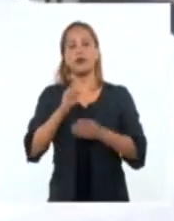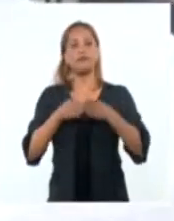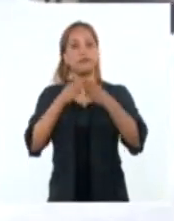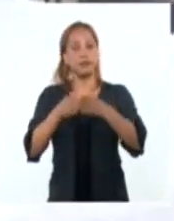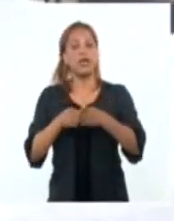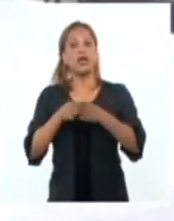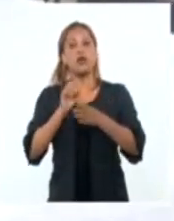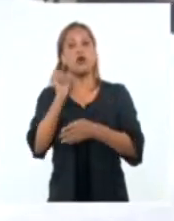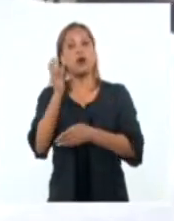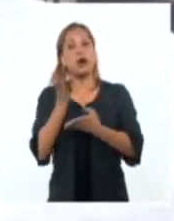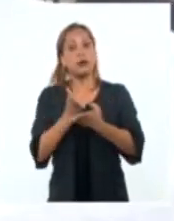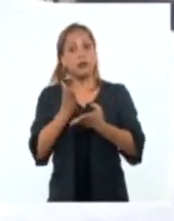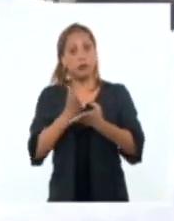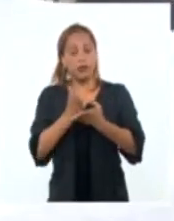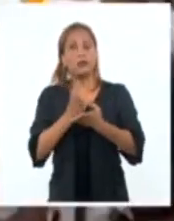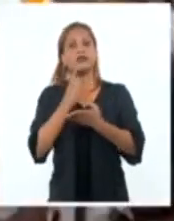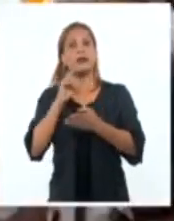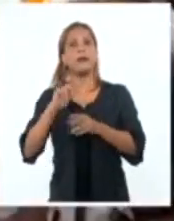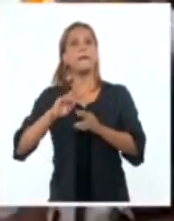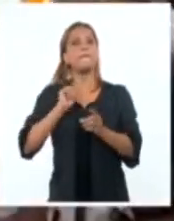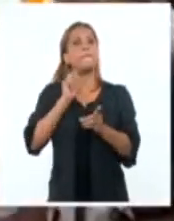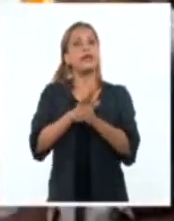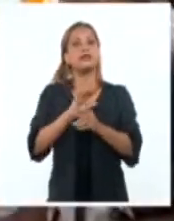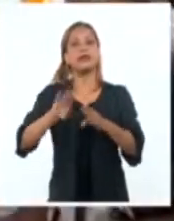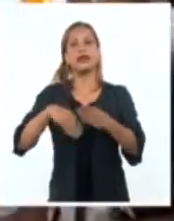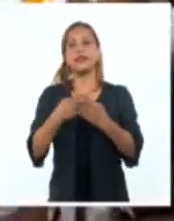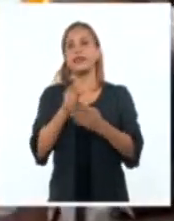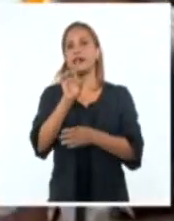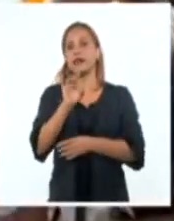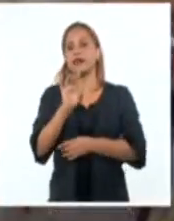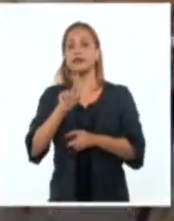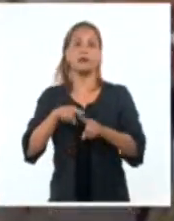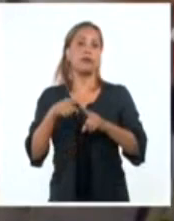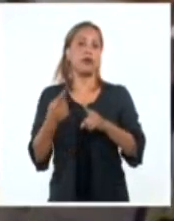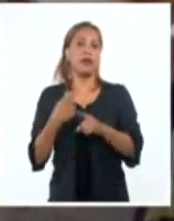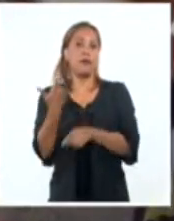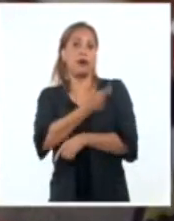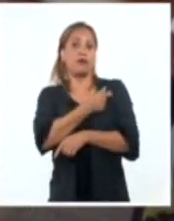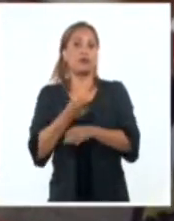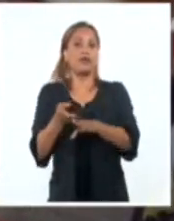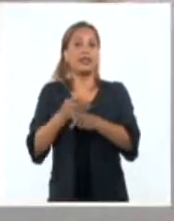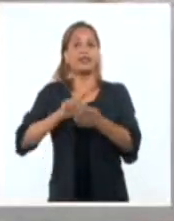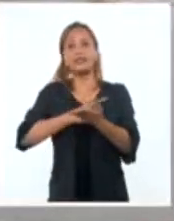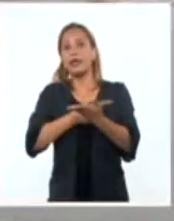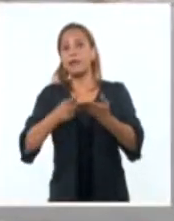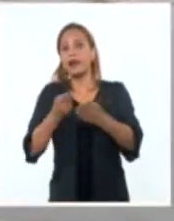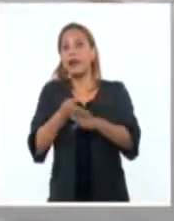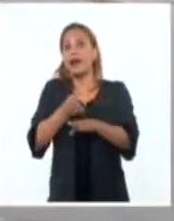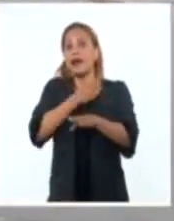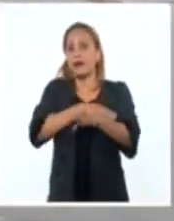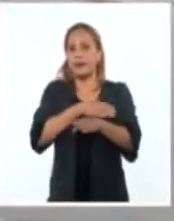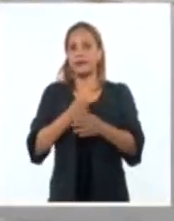retornarán a las aulas el día 15 porque comenzaron la vacunación una semana después de lo previsto.